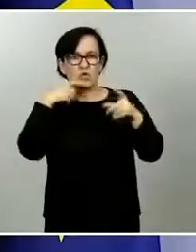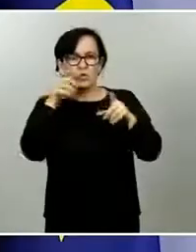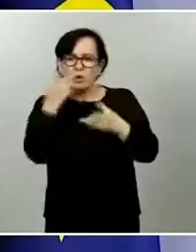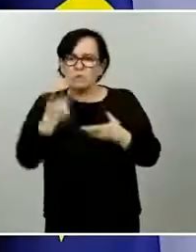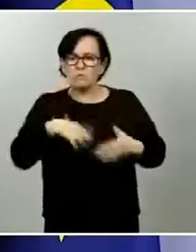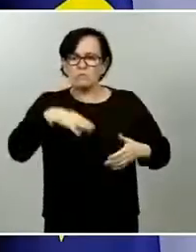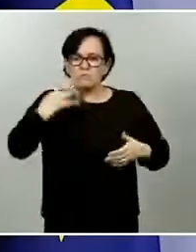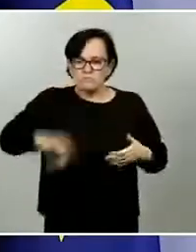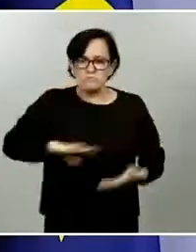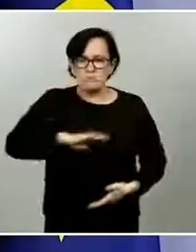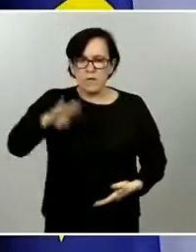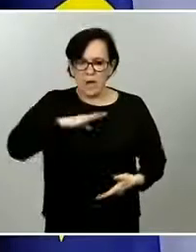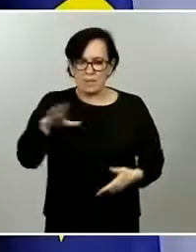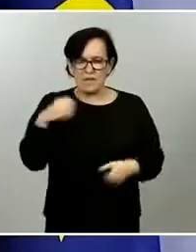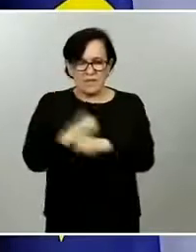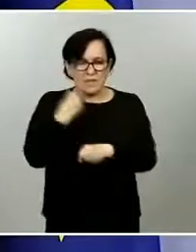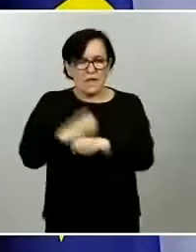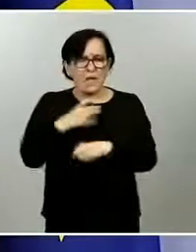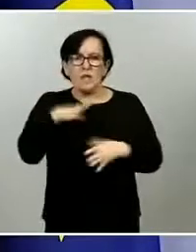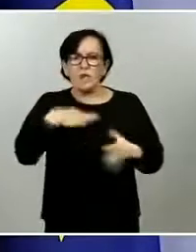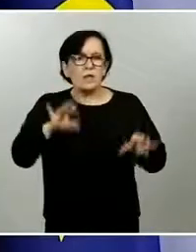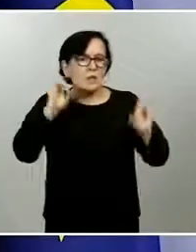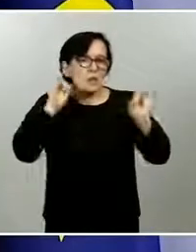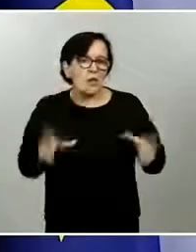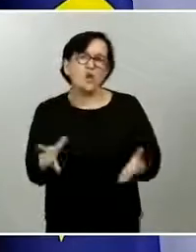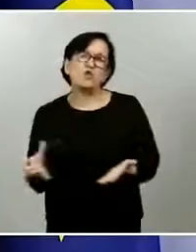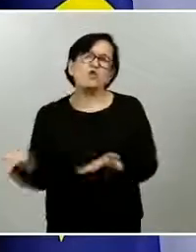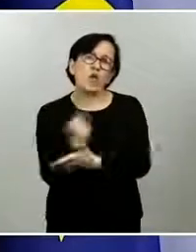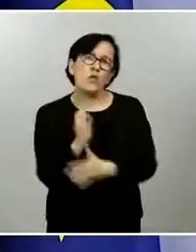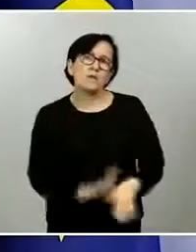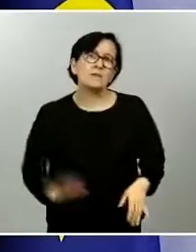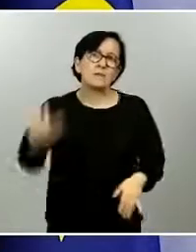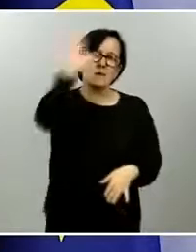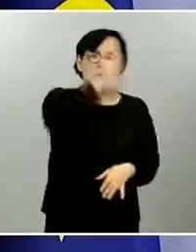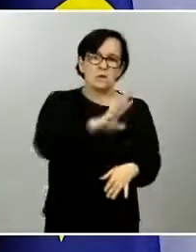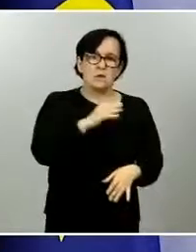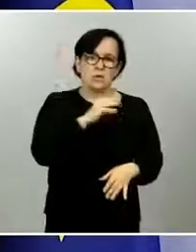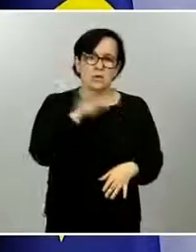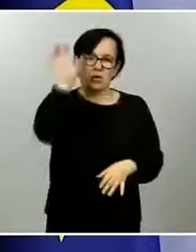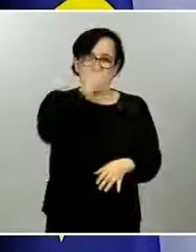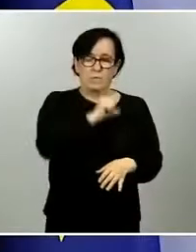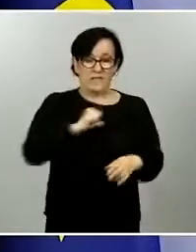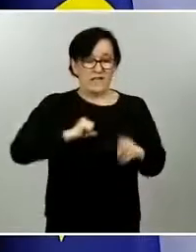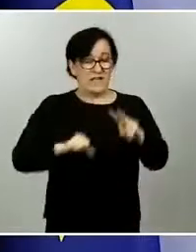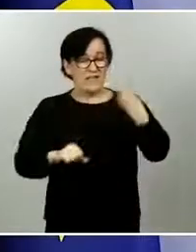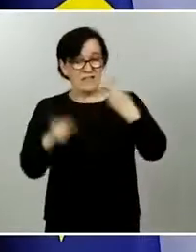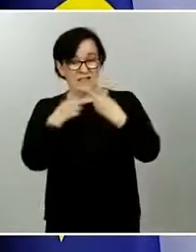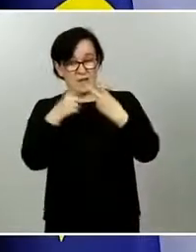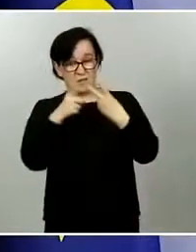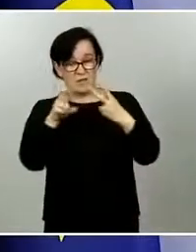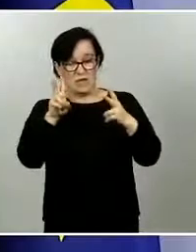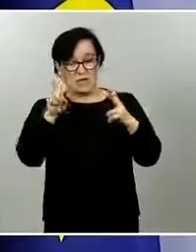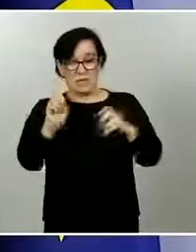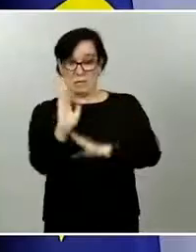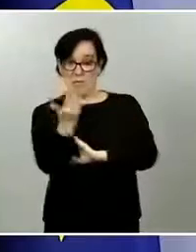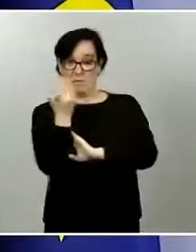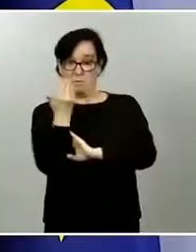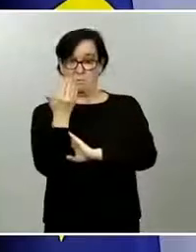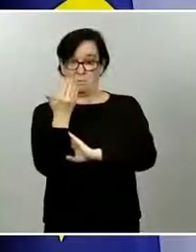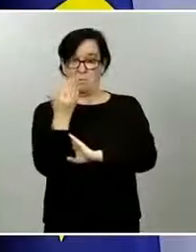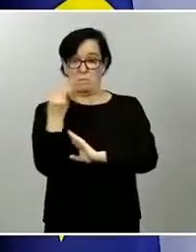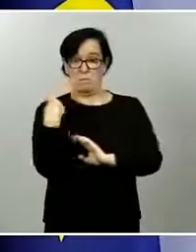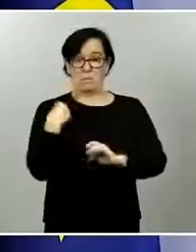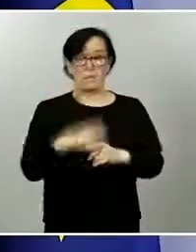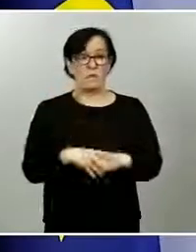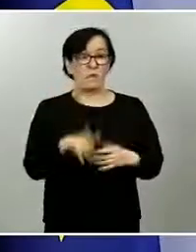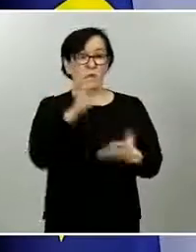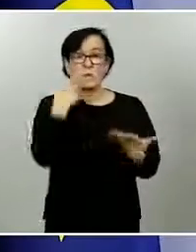de las comunidades autónomas que son las que hacen las PCR y que exigen un despliegue de medios un despliegue logístico una capacidad de trabajo que yo quiero una